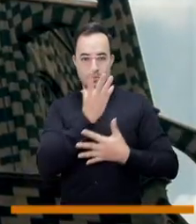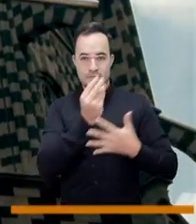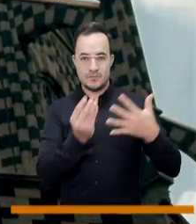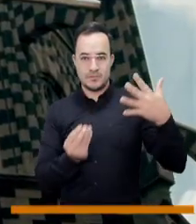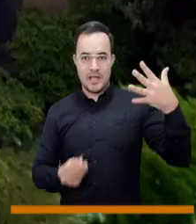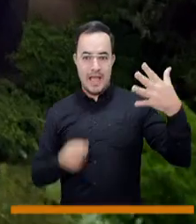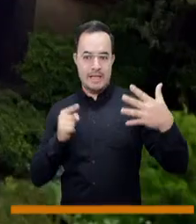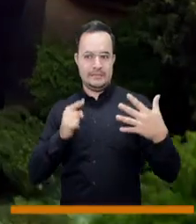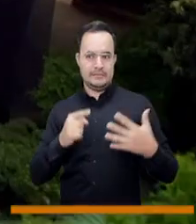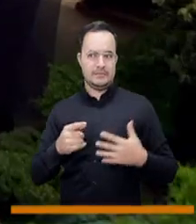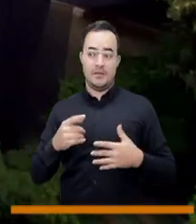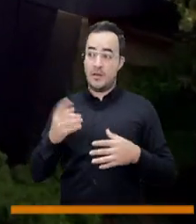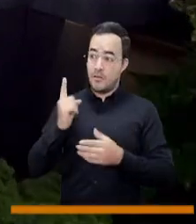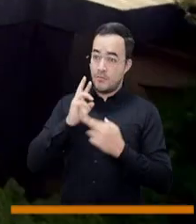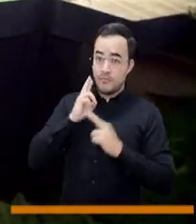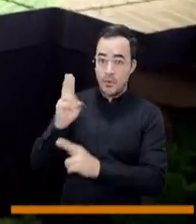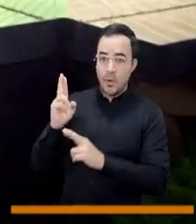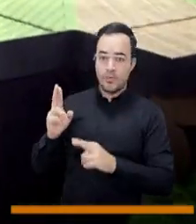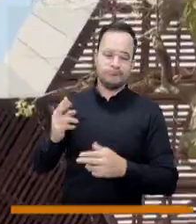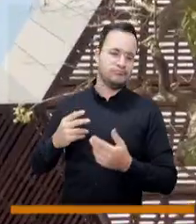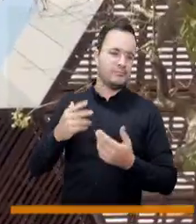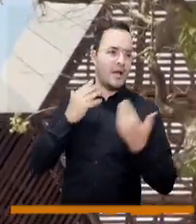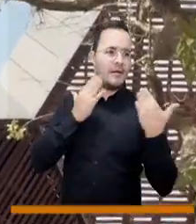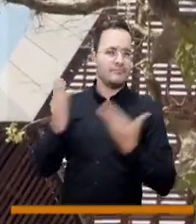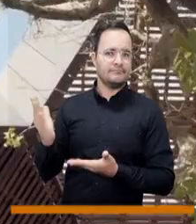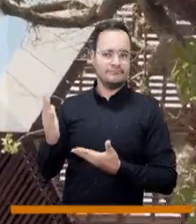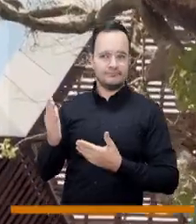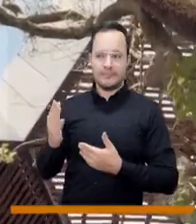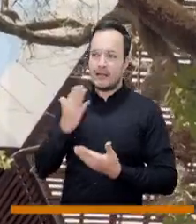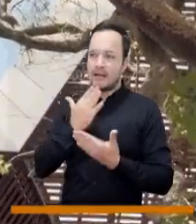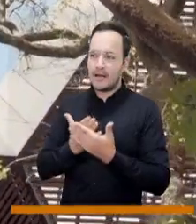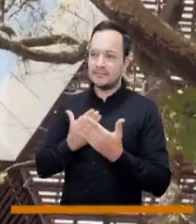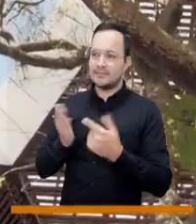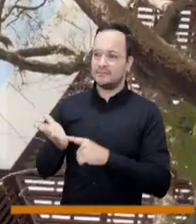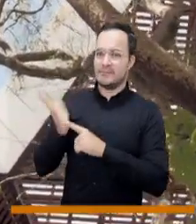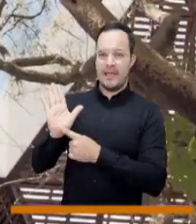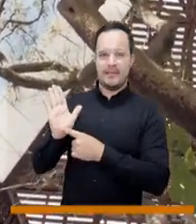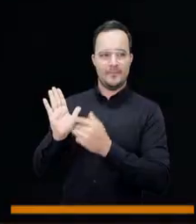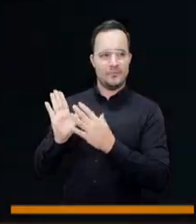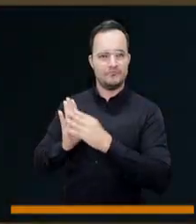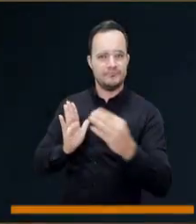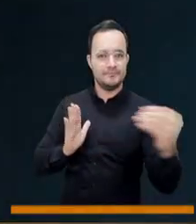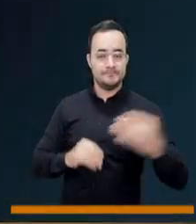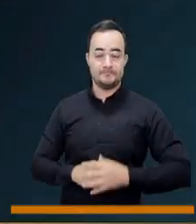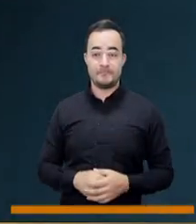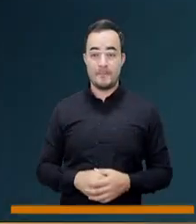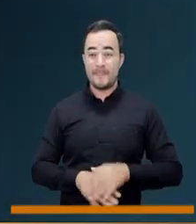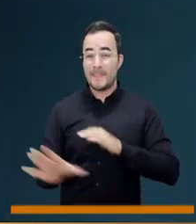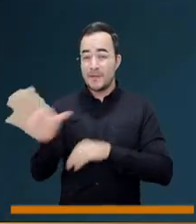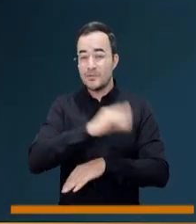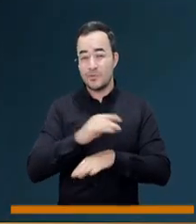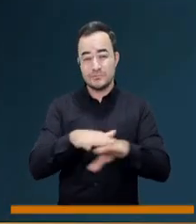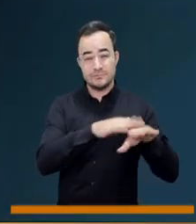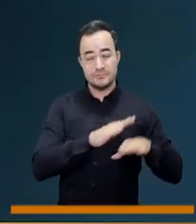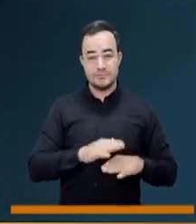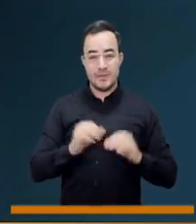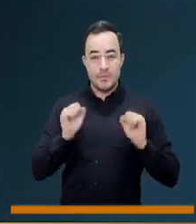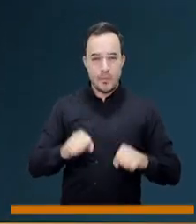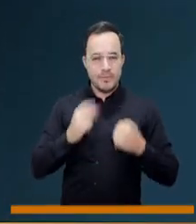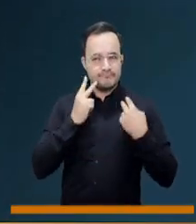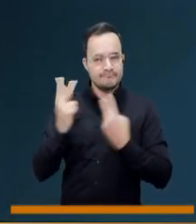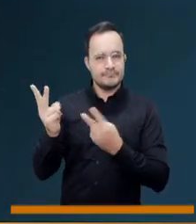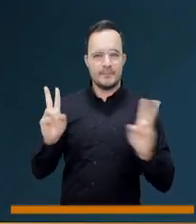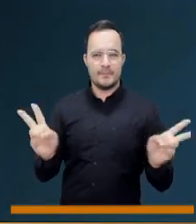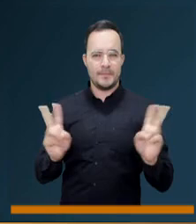en referentes de ciudad. Es la oportunidad para invitar a todas las personas que sigan la transmisión del evento de